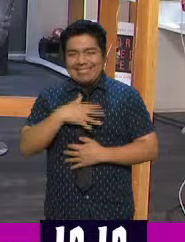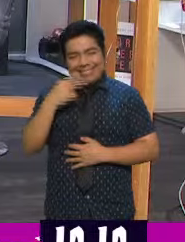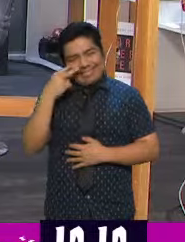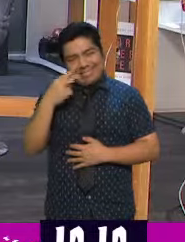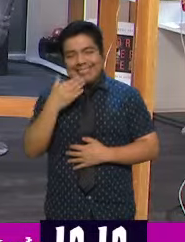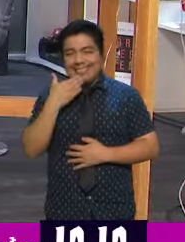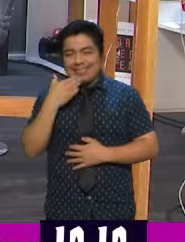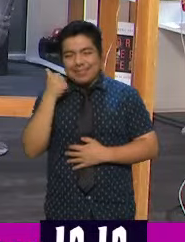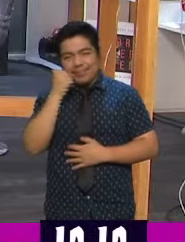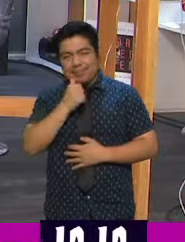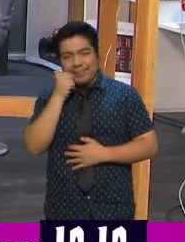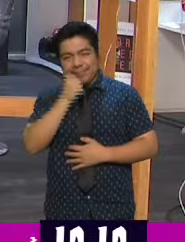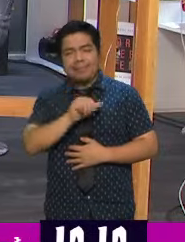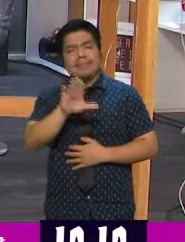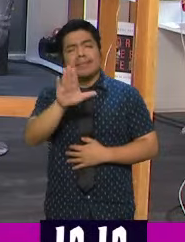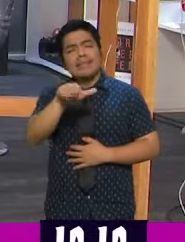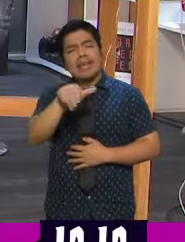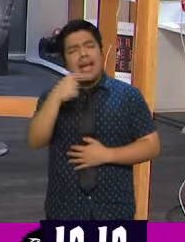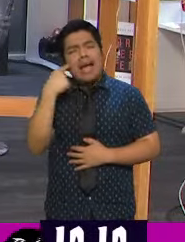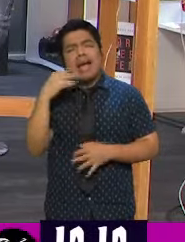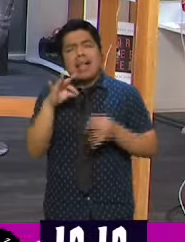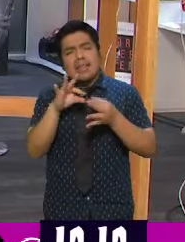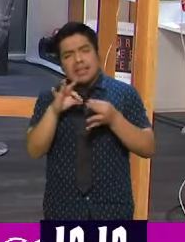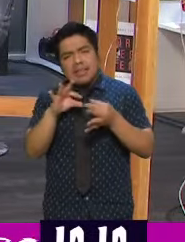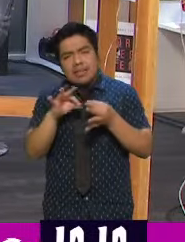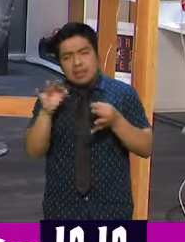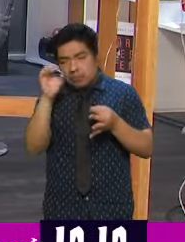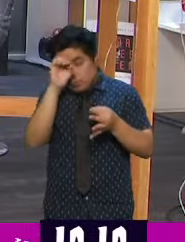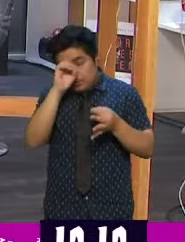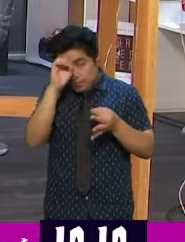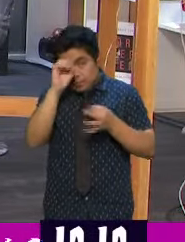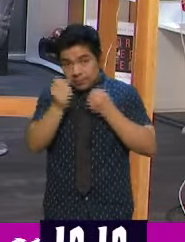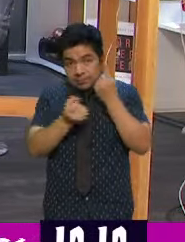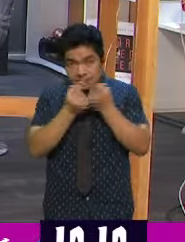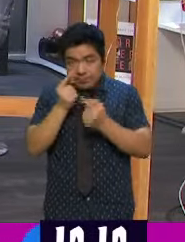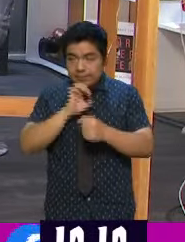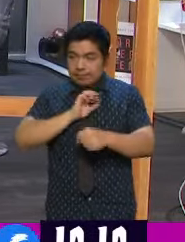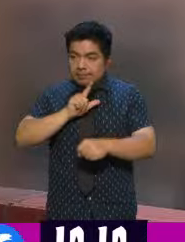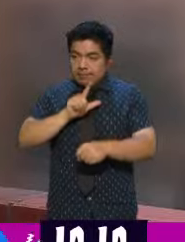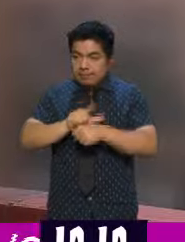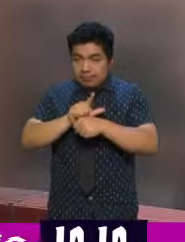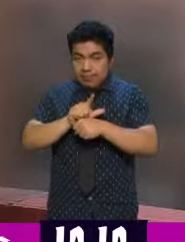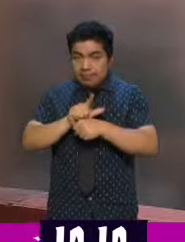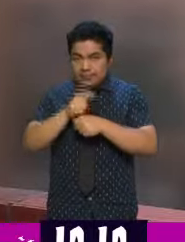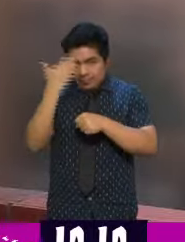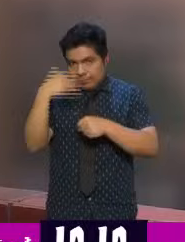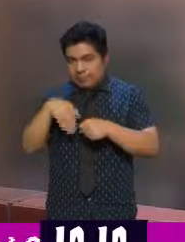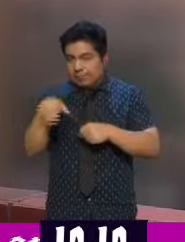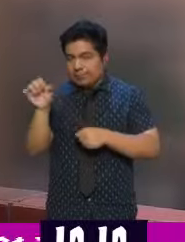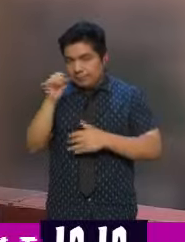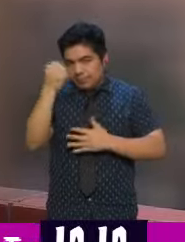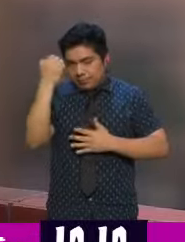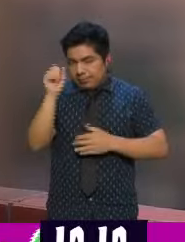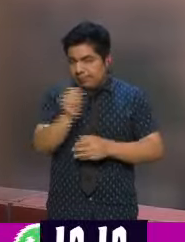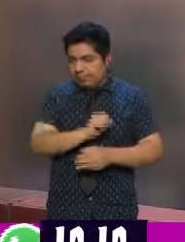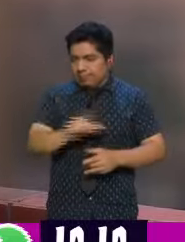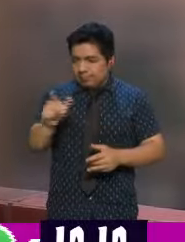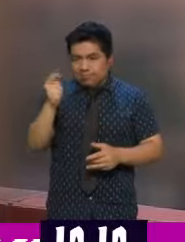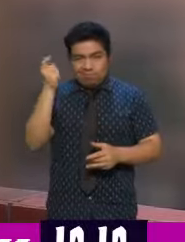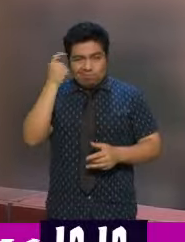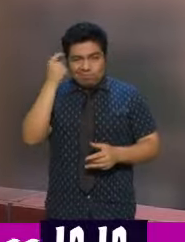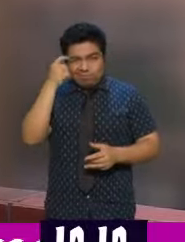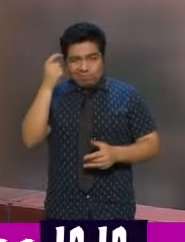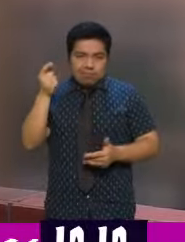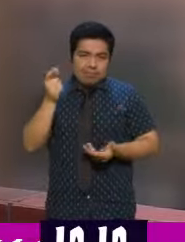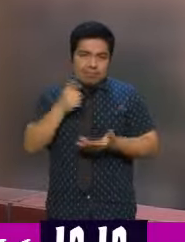poco no? Sí, nada, toda la onda. Oye, platícanos qué opinan los expertos en esto que viene siendo el coco, las